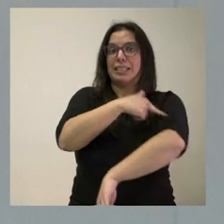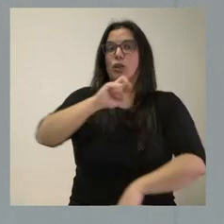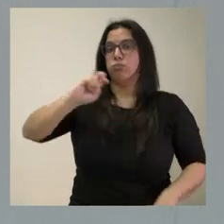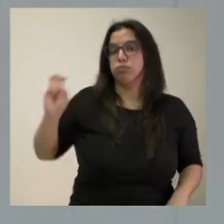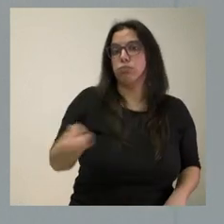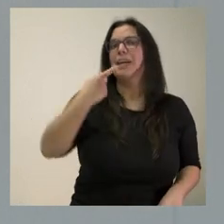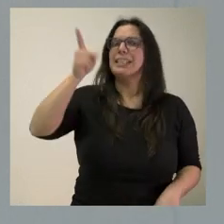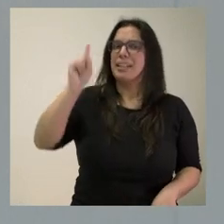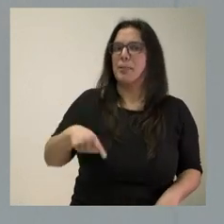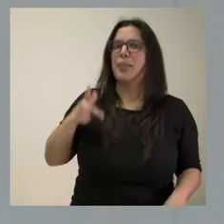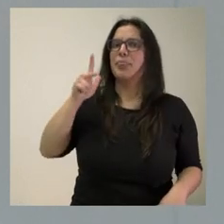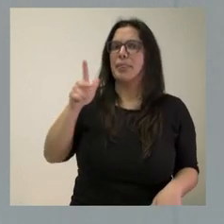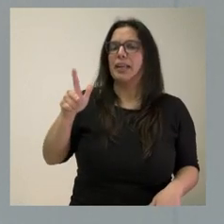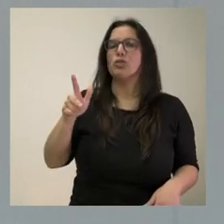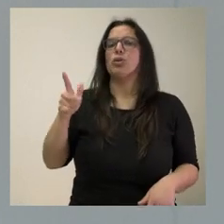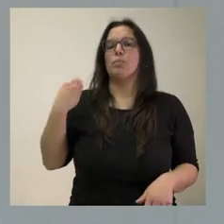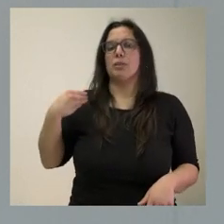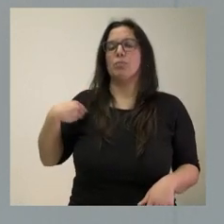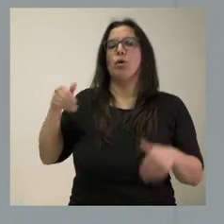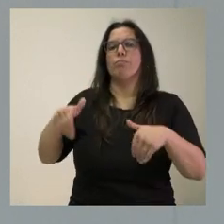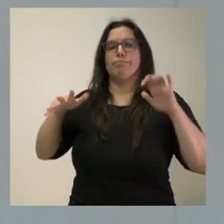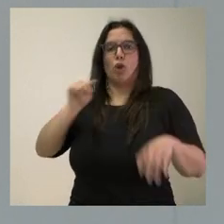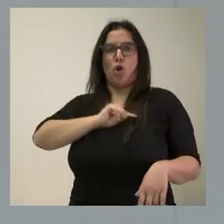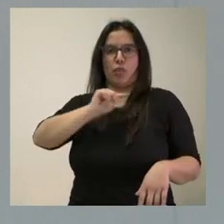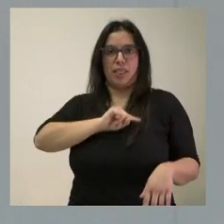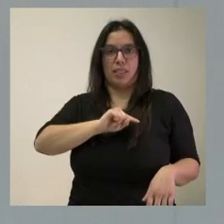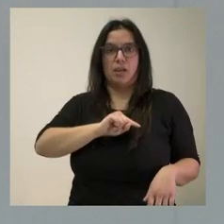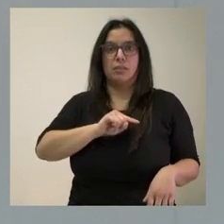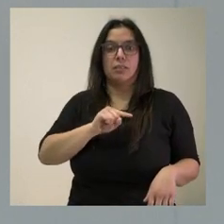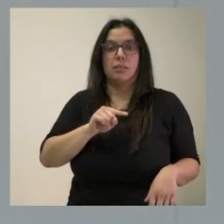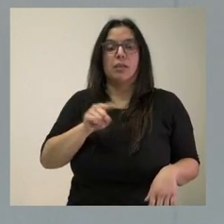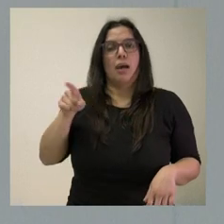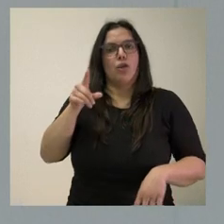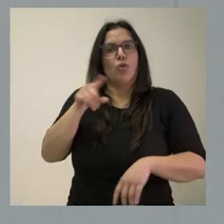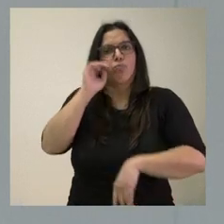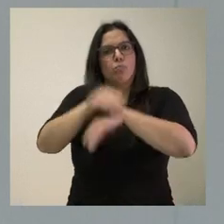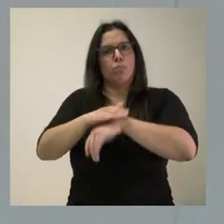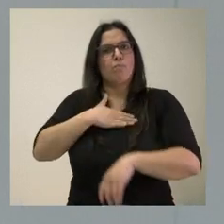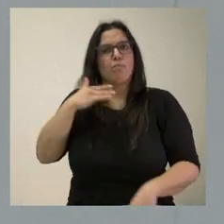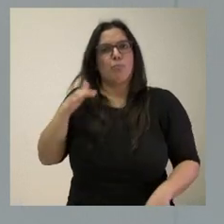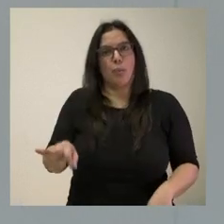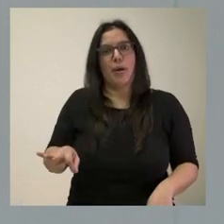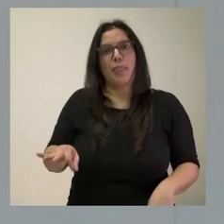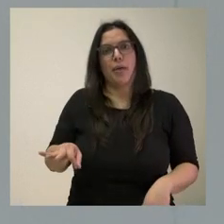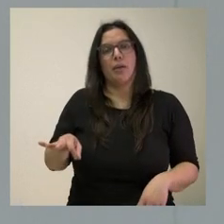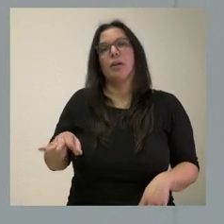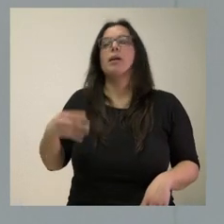el derecho a la objeción de conciencia que pueden ejercer y que, además, es un ejercicio declarativo, que lo pueden ejercer en cualquier momento,